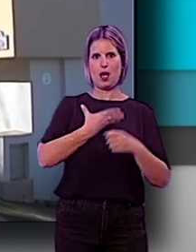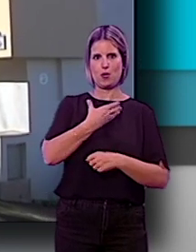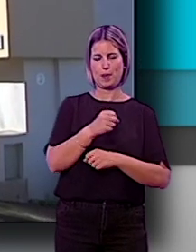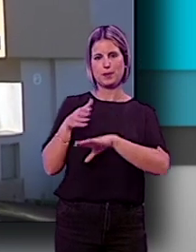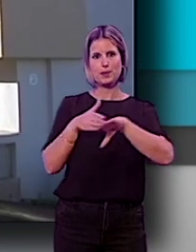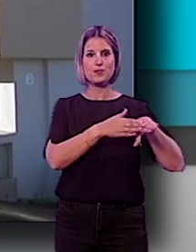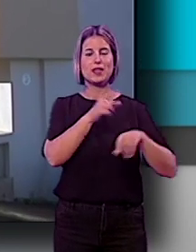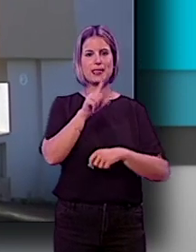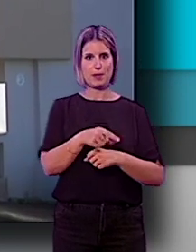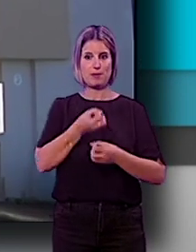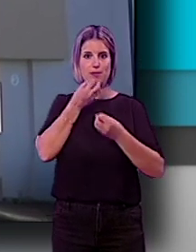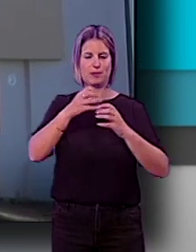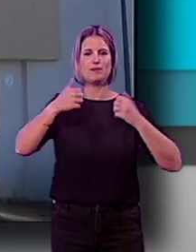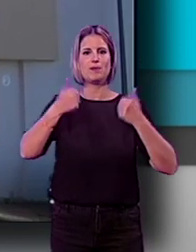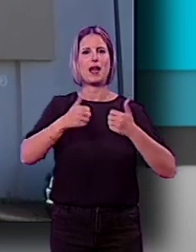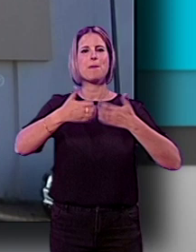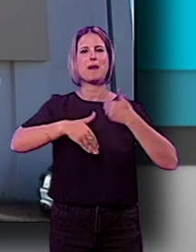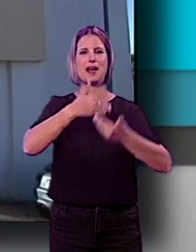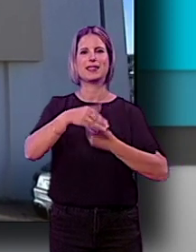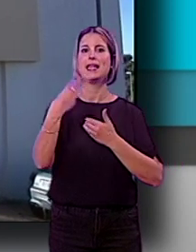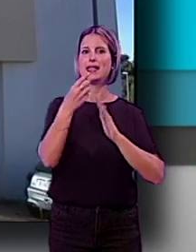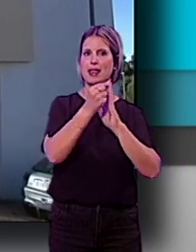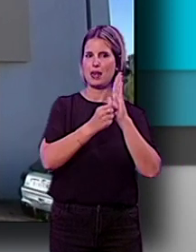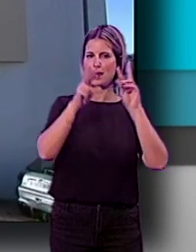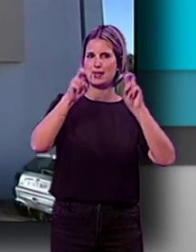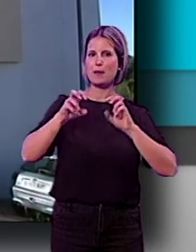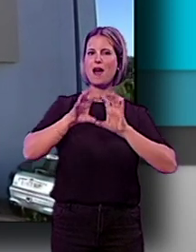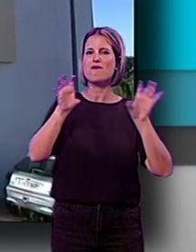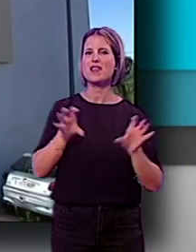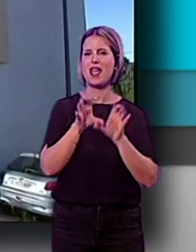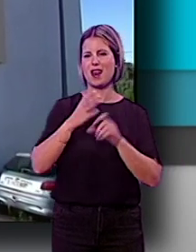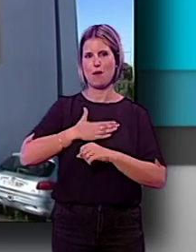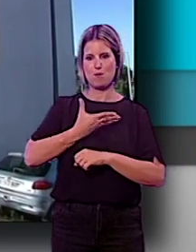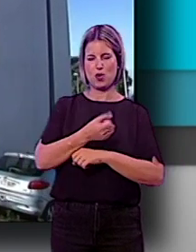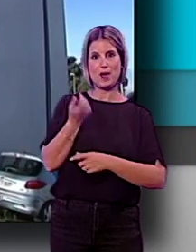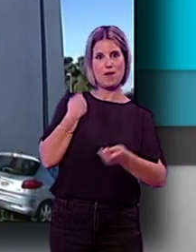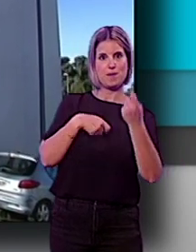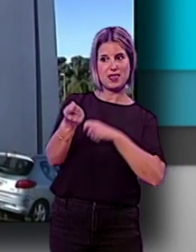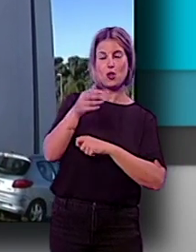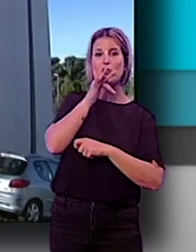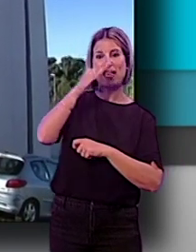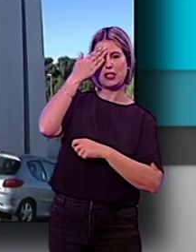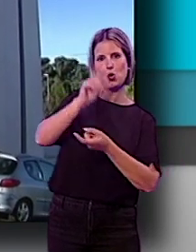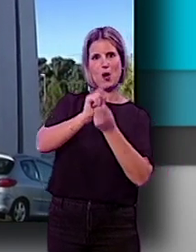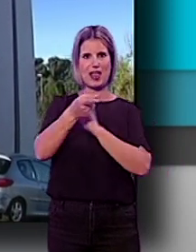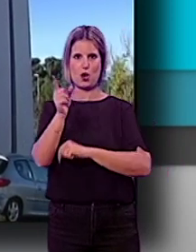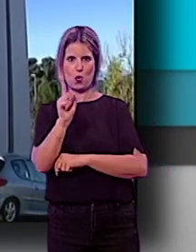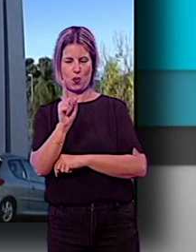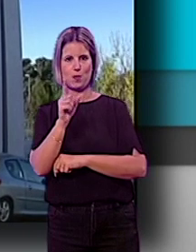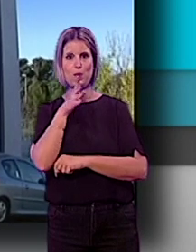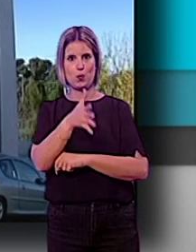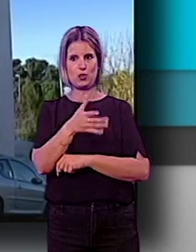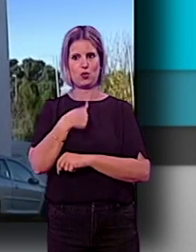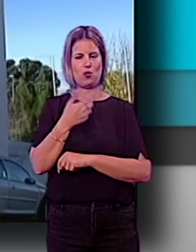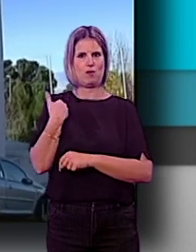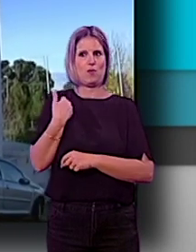Por otro lado, también se ha puesto en marcha una tercera medida respecto a los bienes municipales que se han vendido y no ha sido cambiada aún la titularidad de los mismos, por lo que